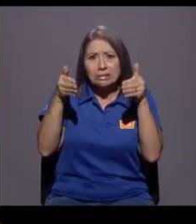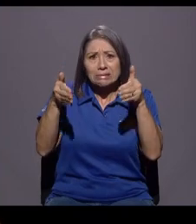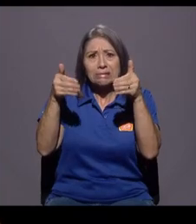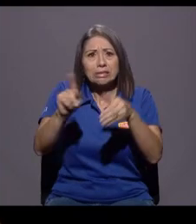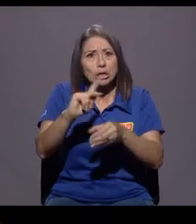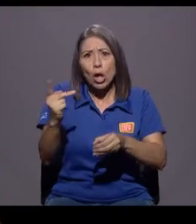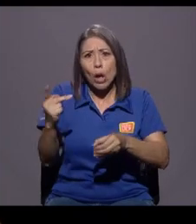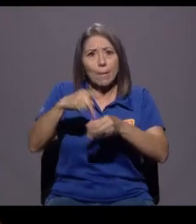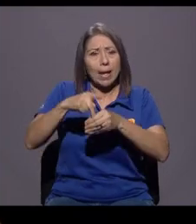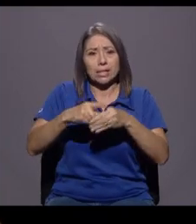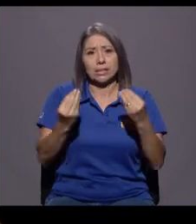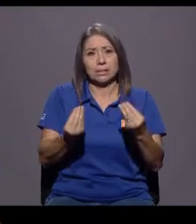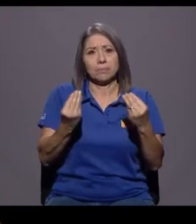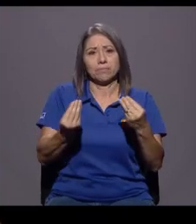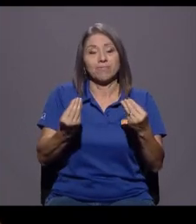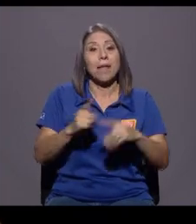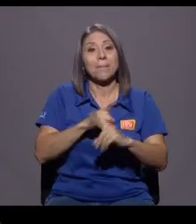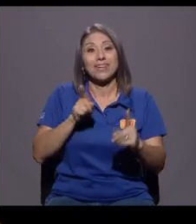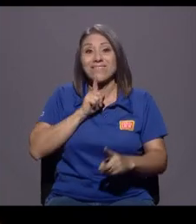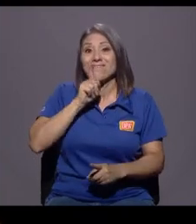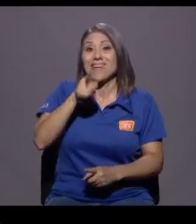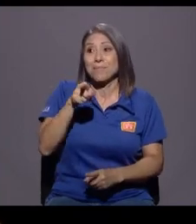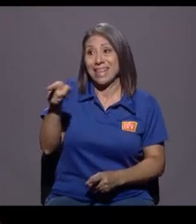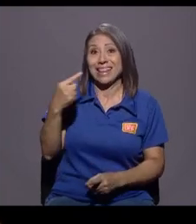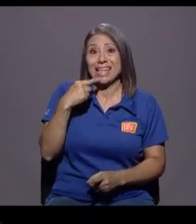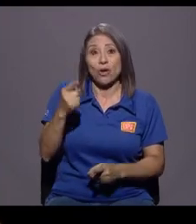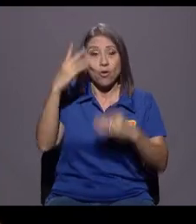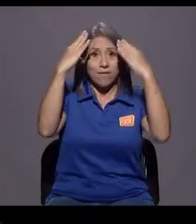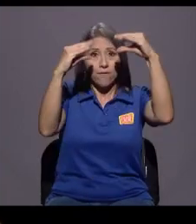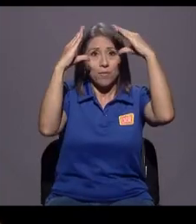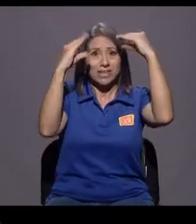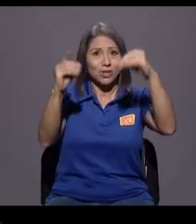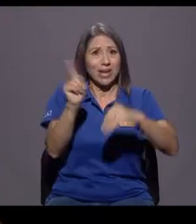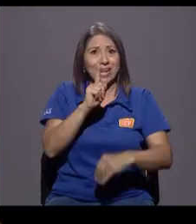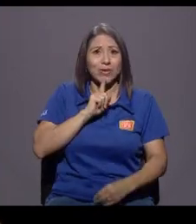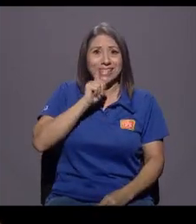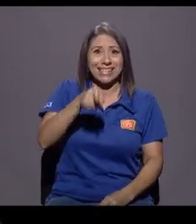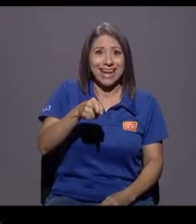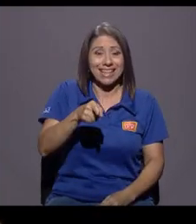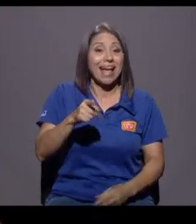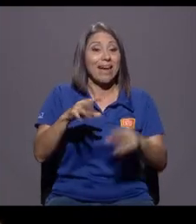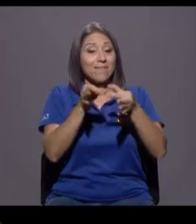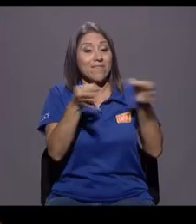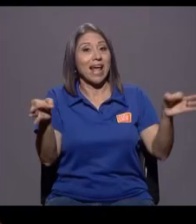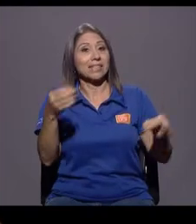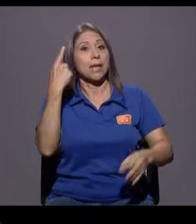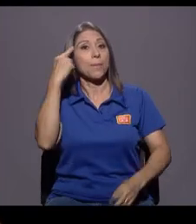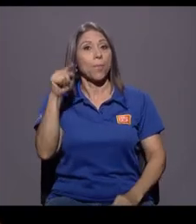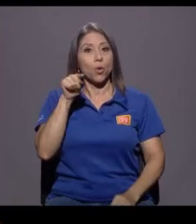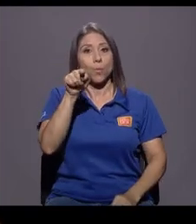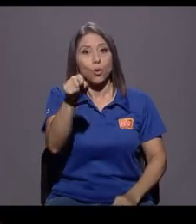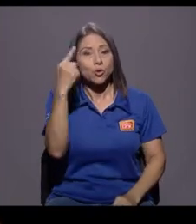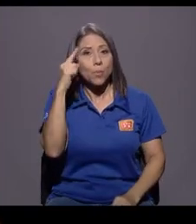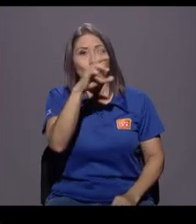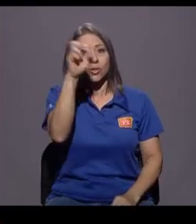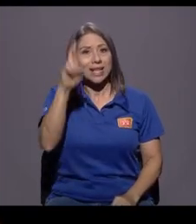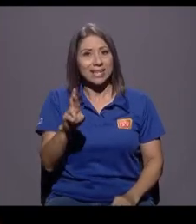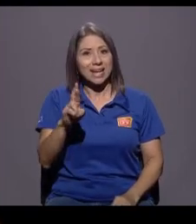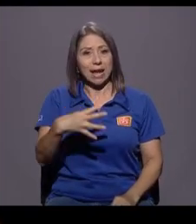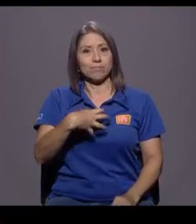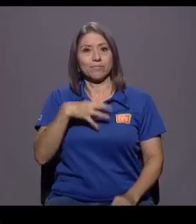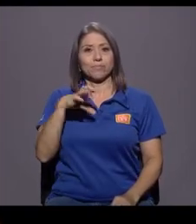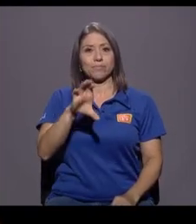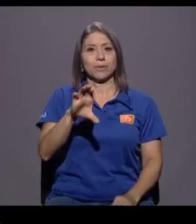Entonces, en esto, honestamente, dio información que no es cierta. Él es por vos, es por Costa Rica, del PAC. Y nosotros, incluso, intentamos nunca,